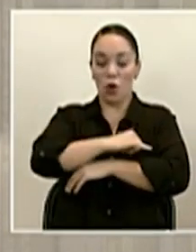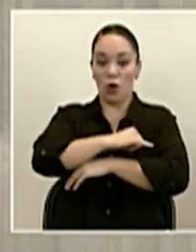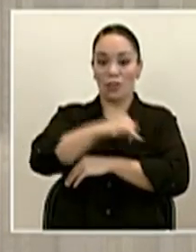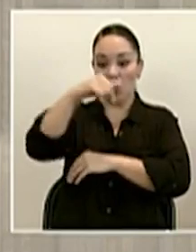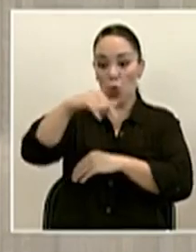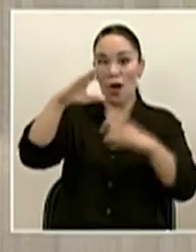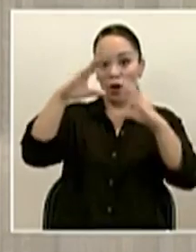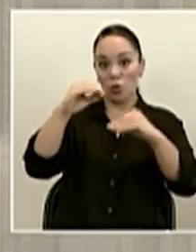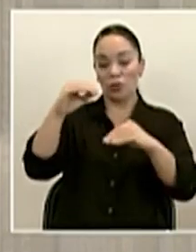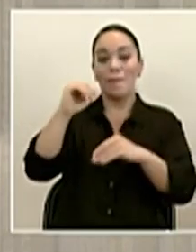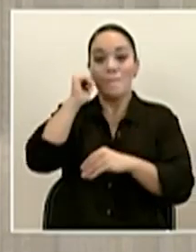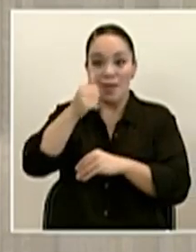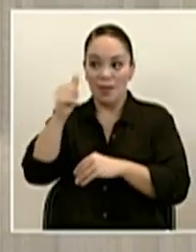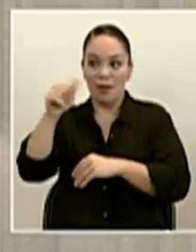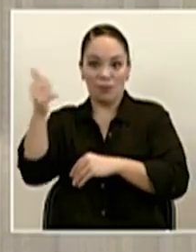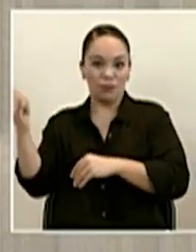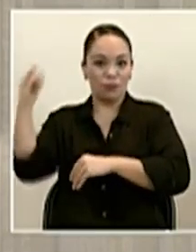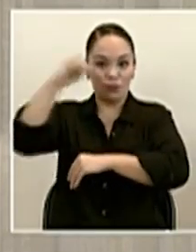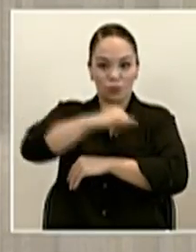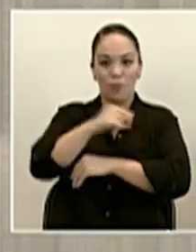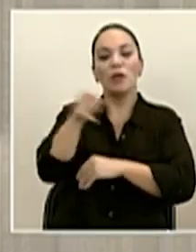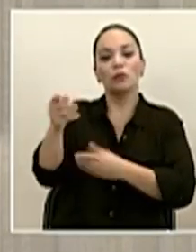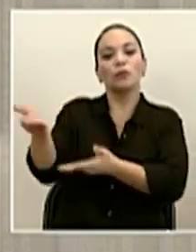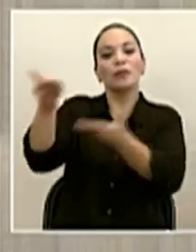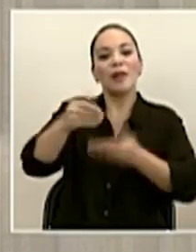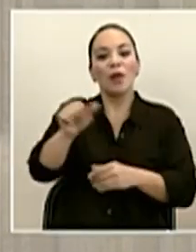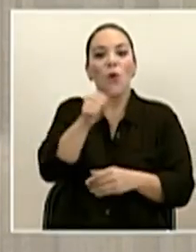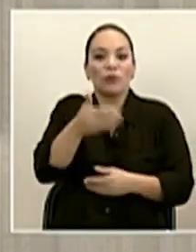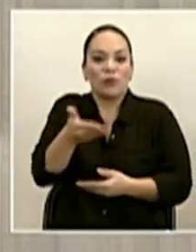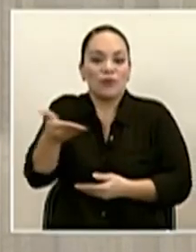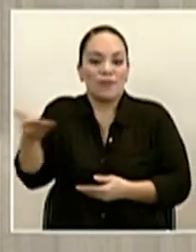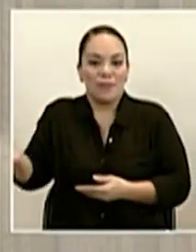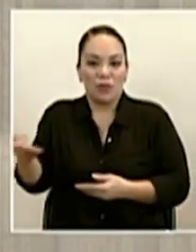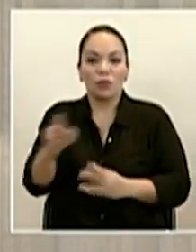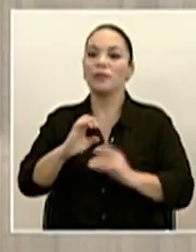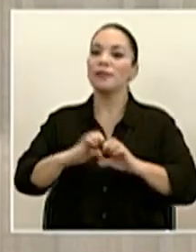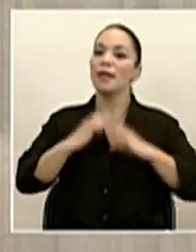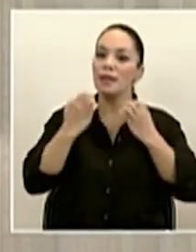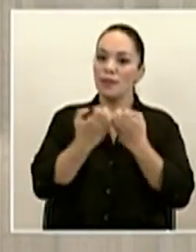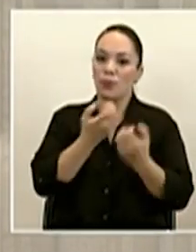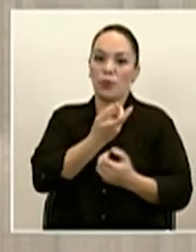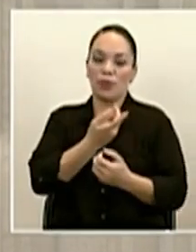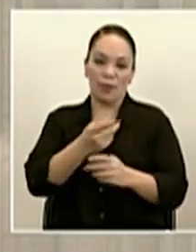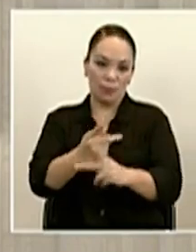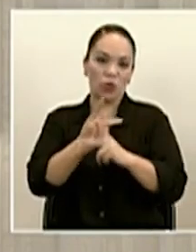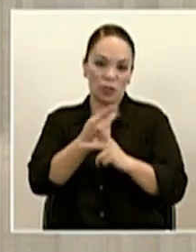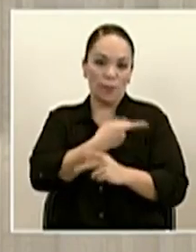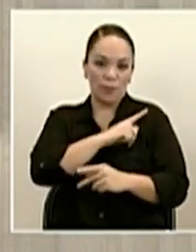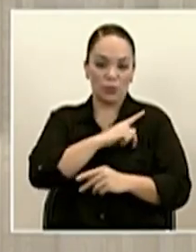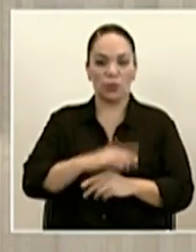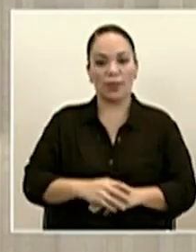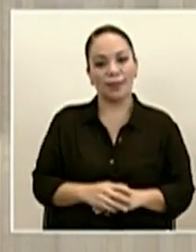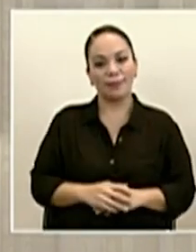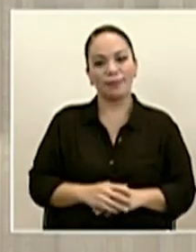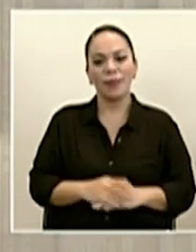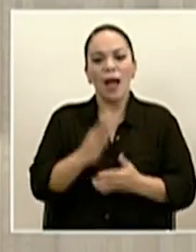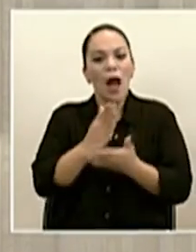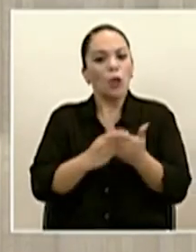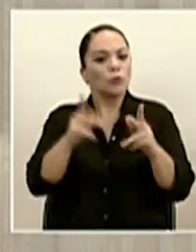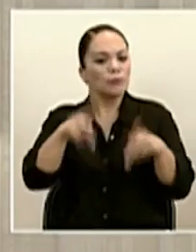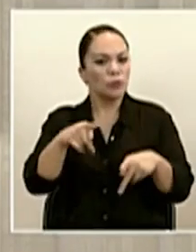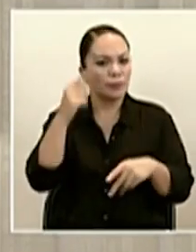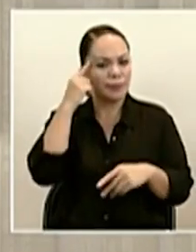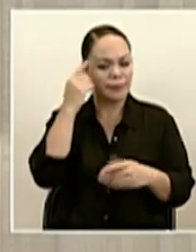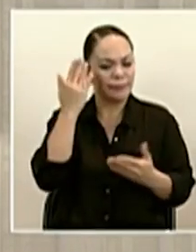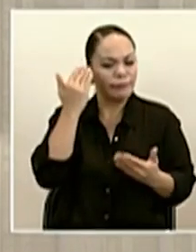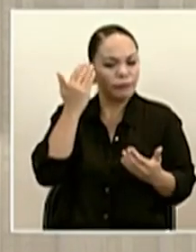otros elementos de equipo de protección personal. Algunos se preguntarán, ¿por qué por avión?